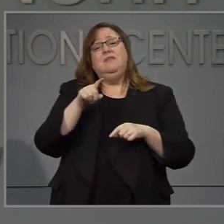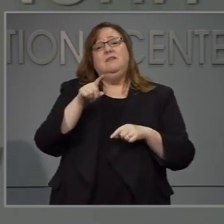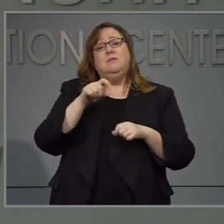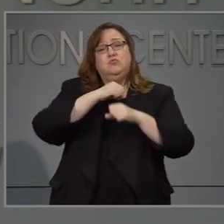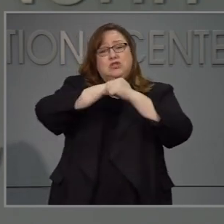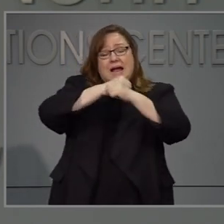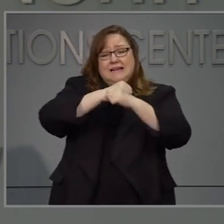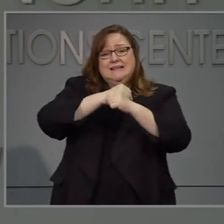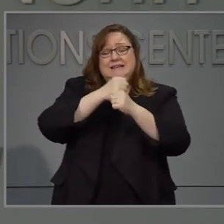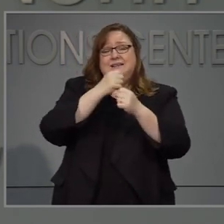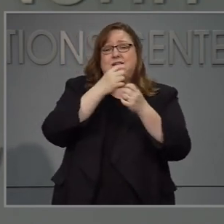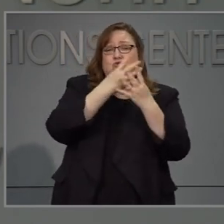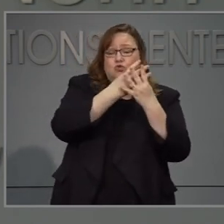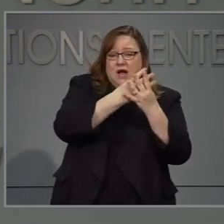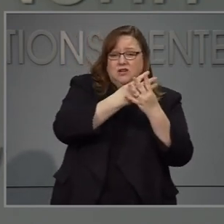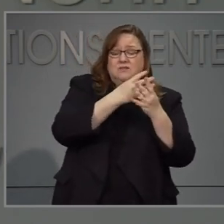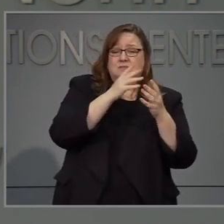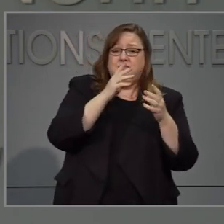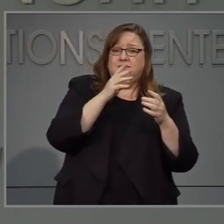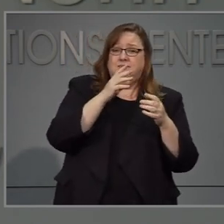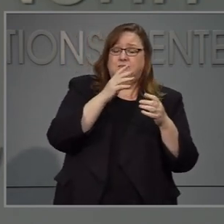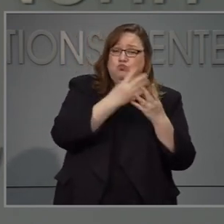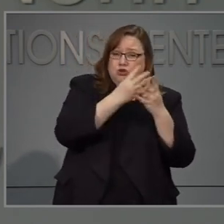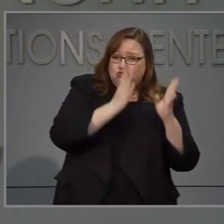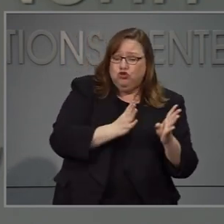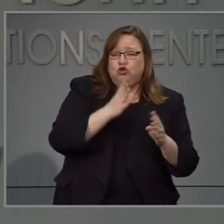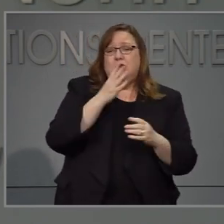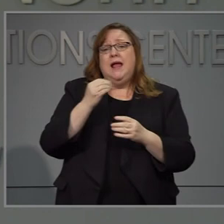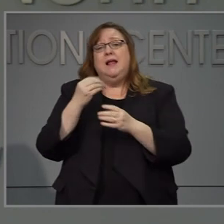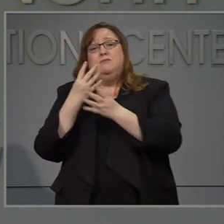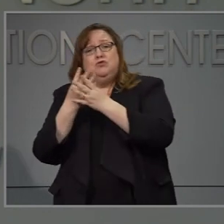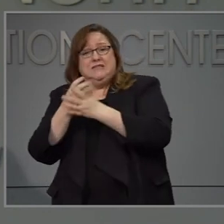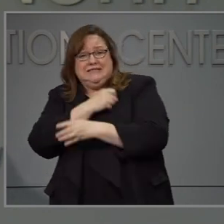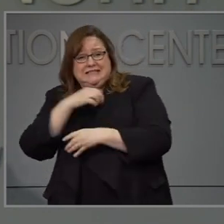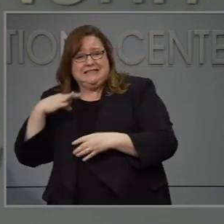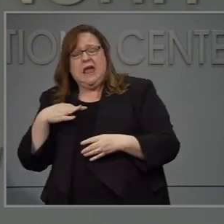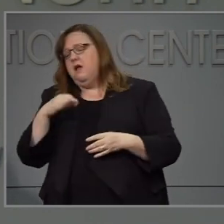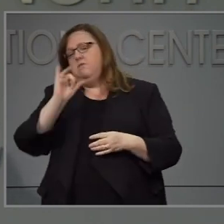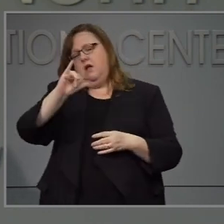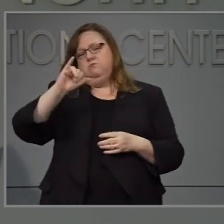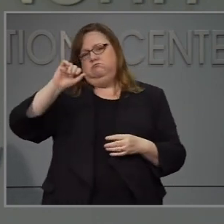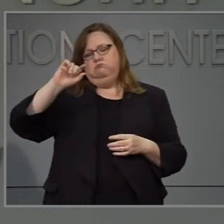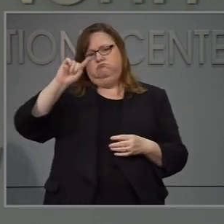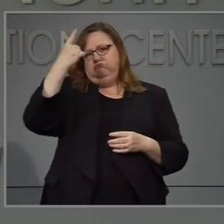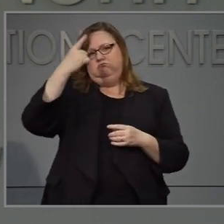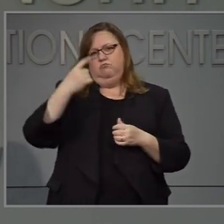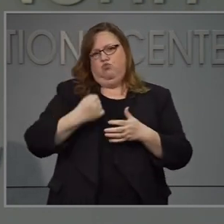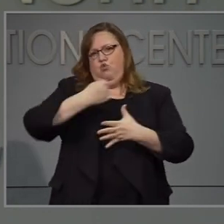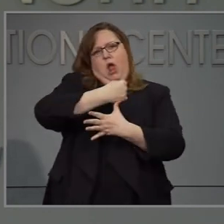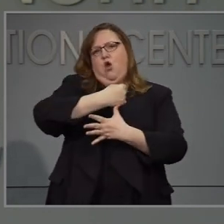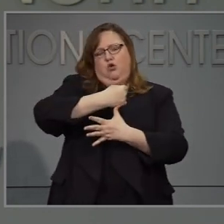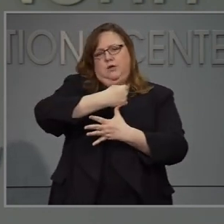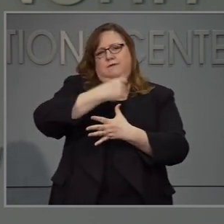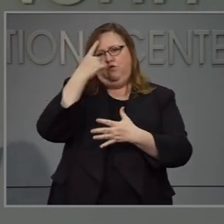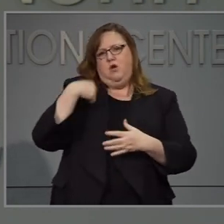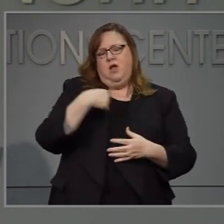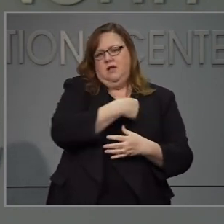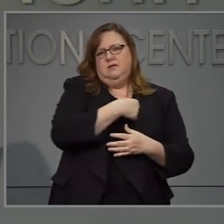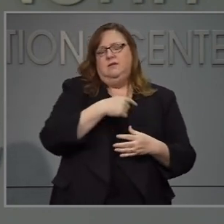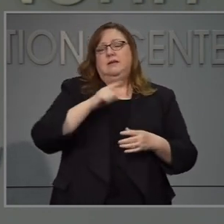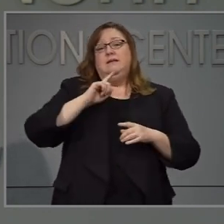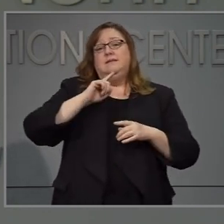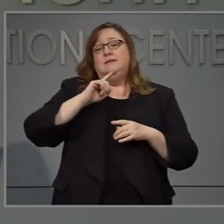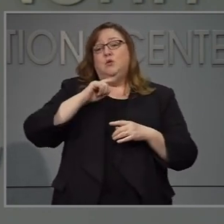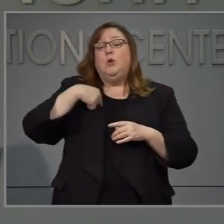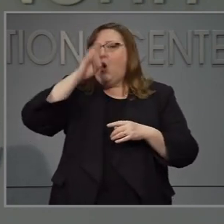queremos proteger al personal de cárceles y a las personas y a los reos de